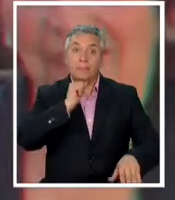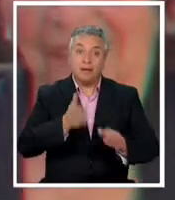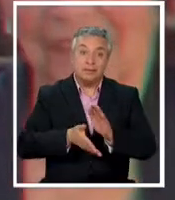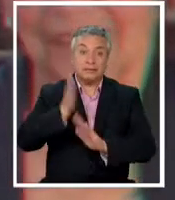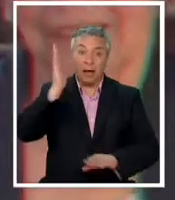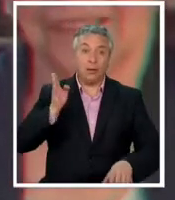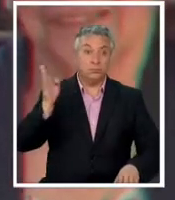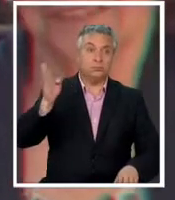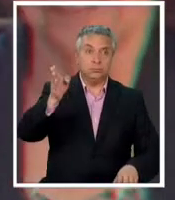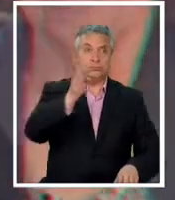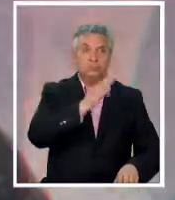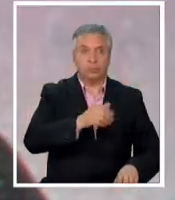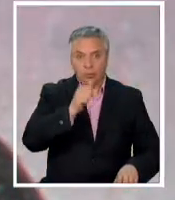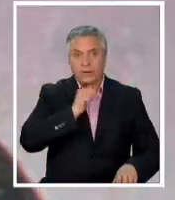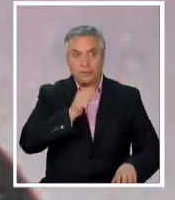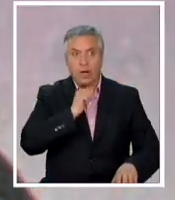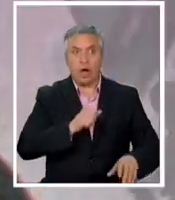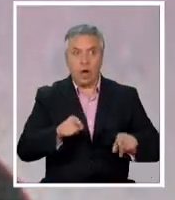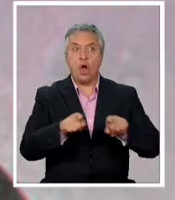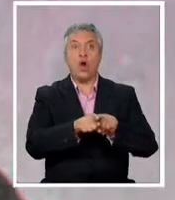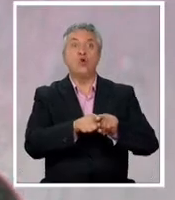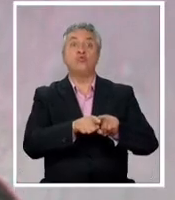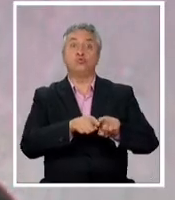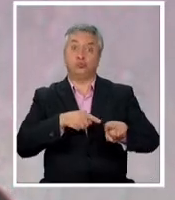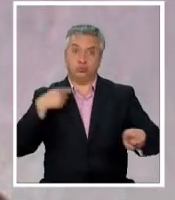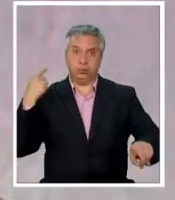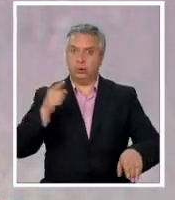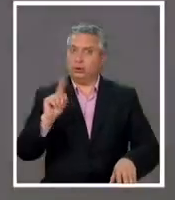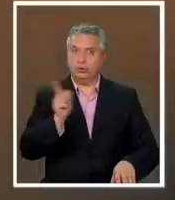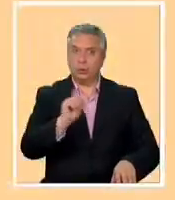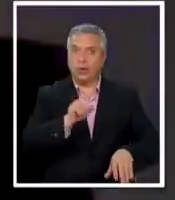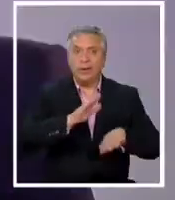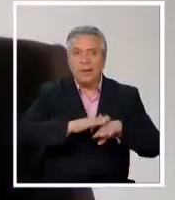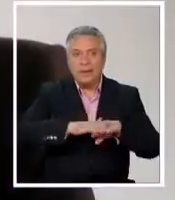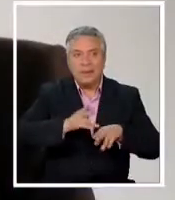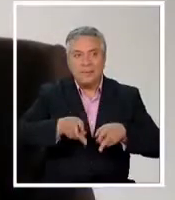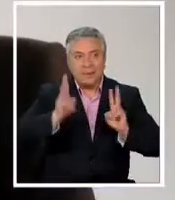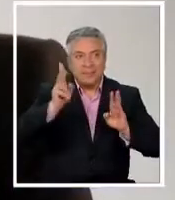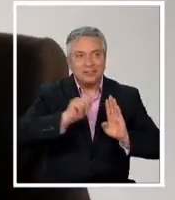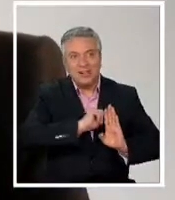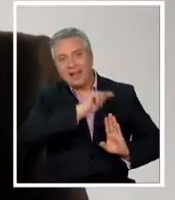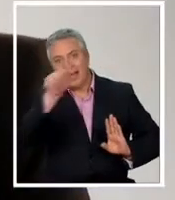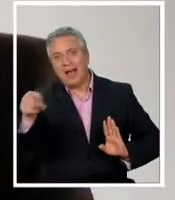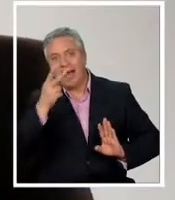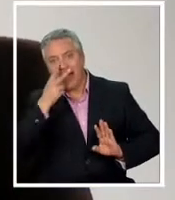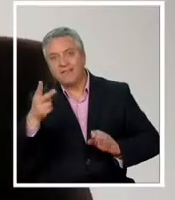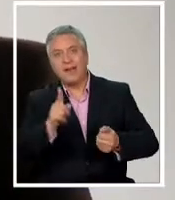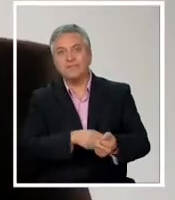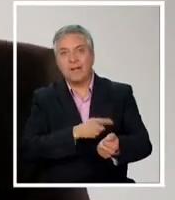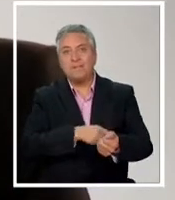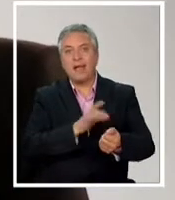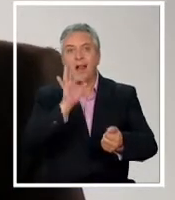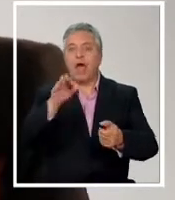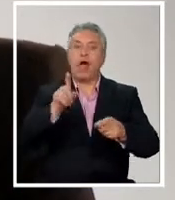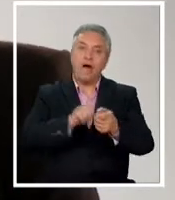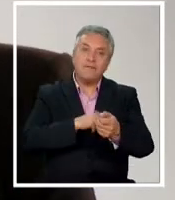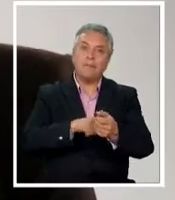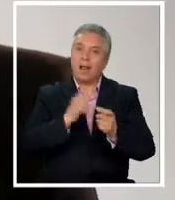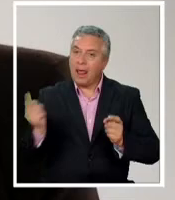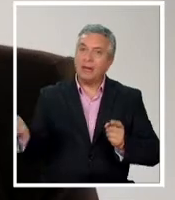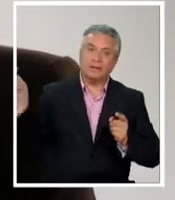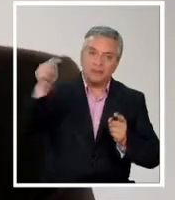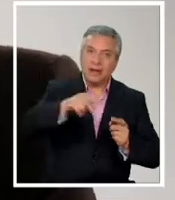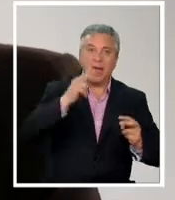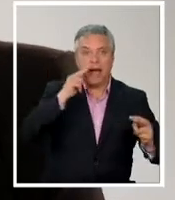de gira las concentraciones la verdad que eran súper largas no les daban ese permiso para ir a ver a las familias ni las familias tenían la posibilidad